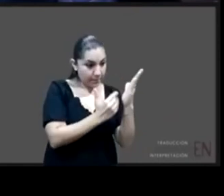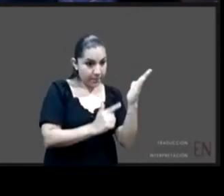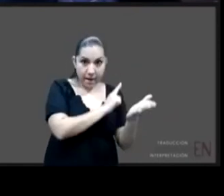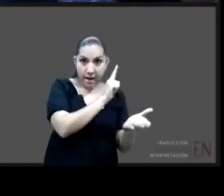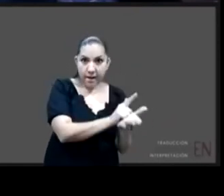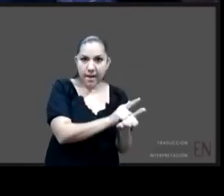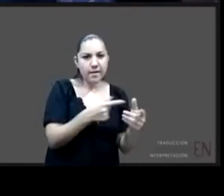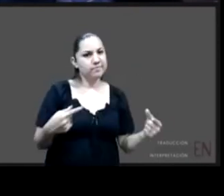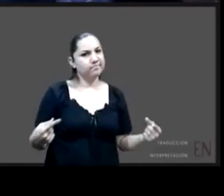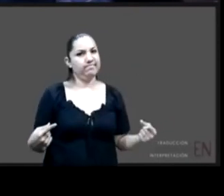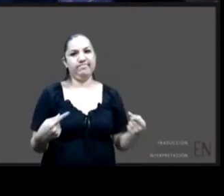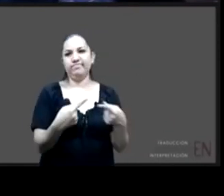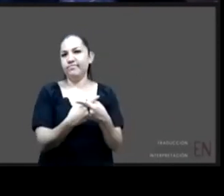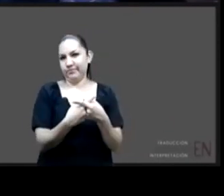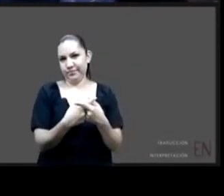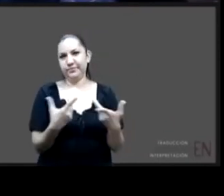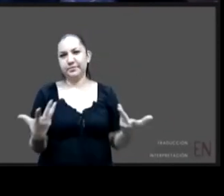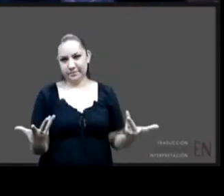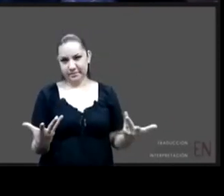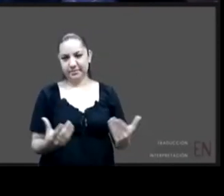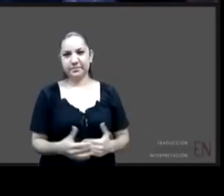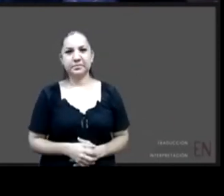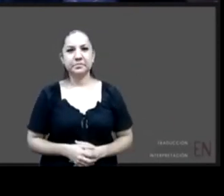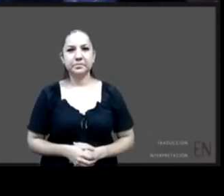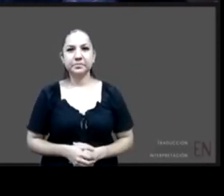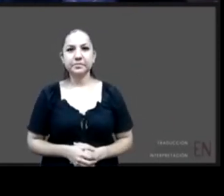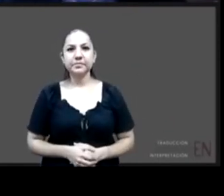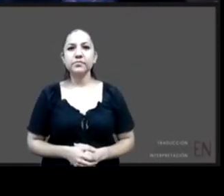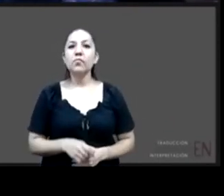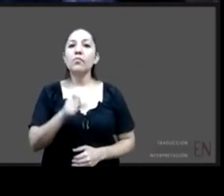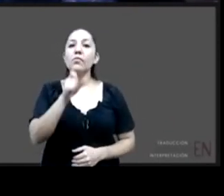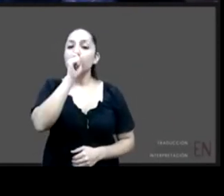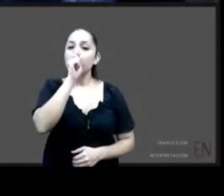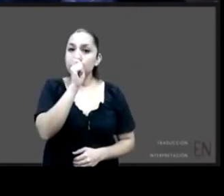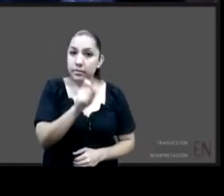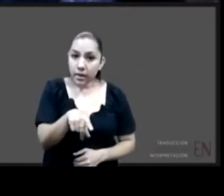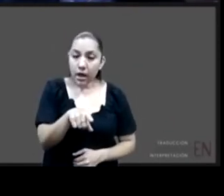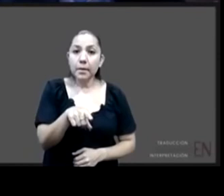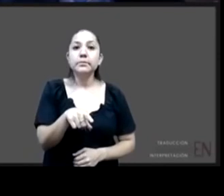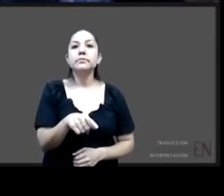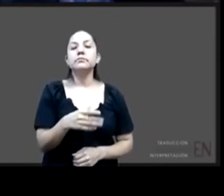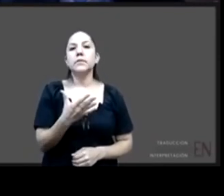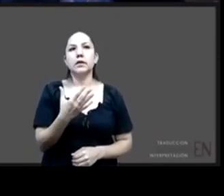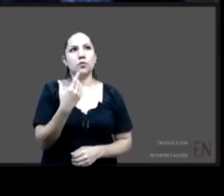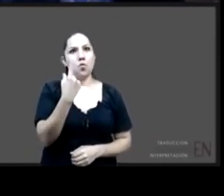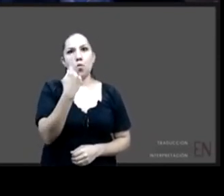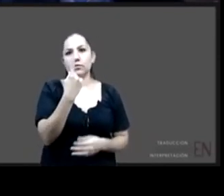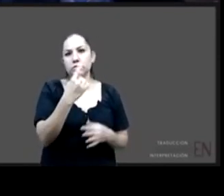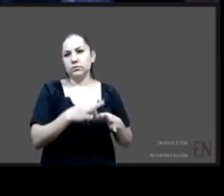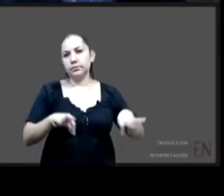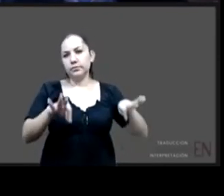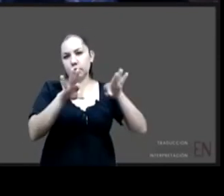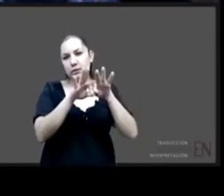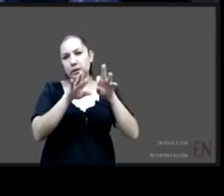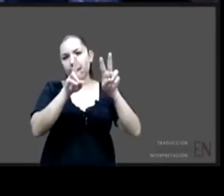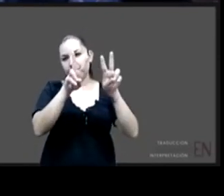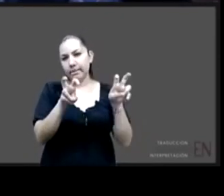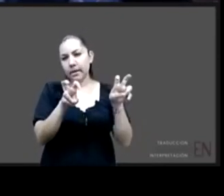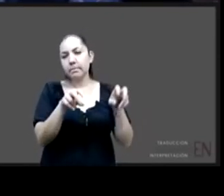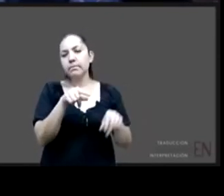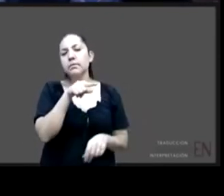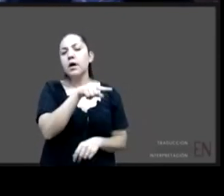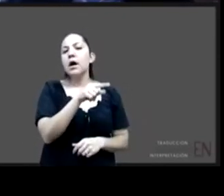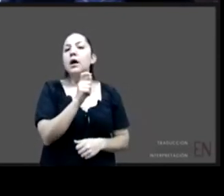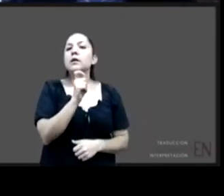por otro lado también todavía existe un desafío importante en lo que es la construcción